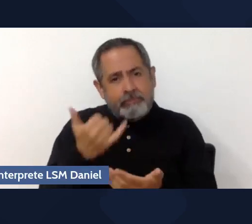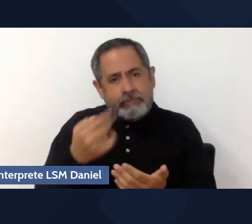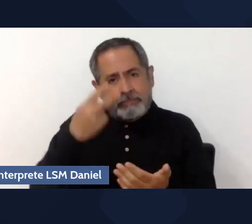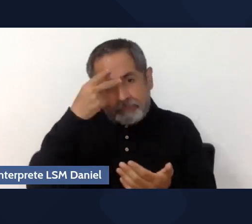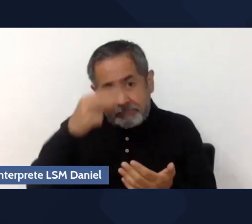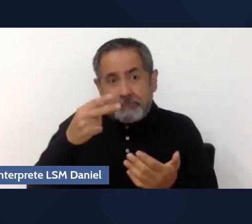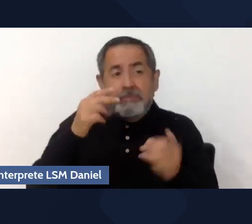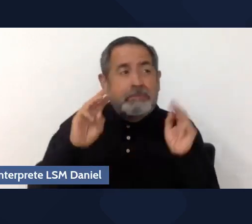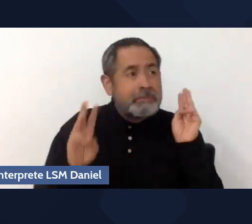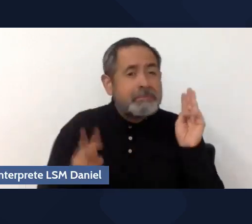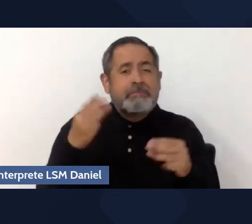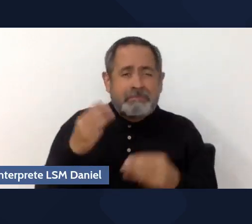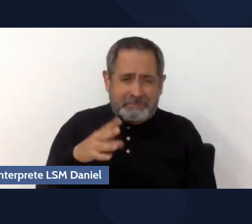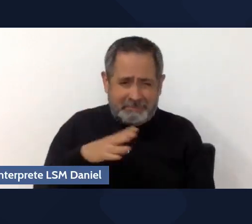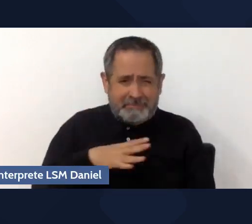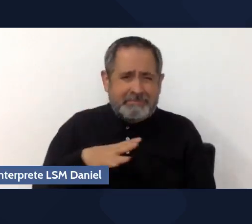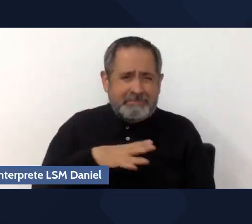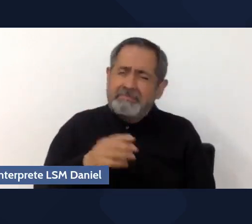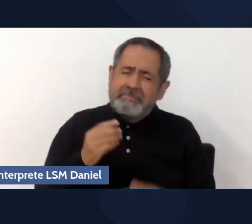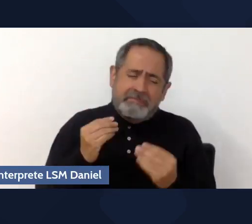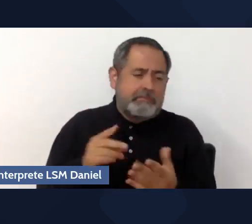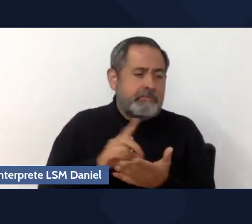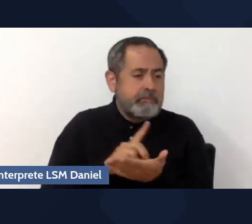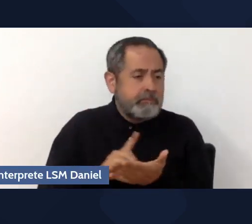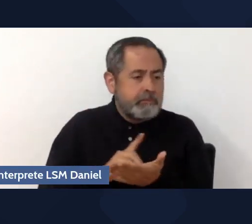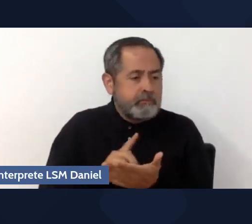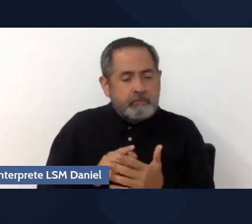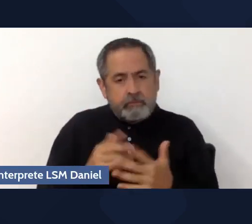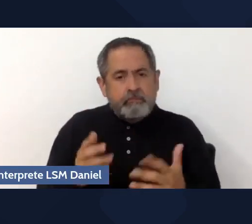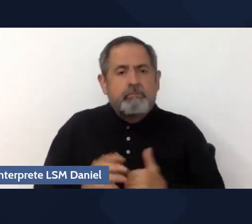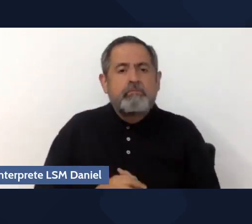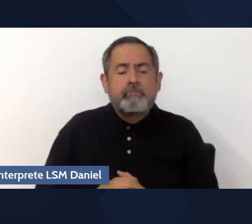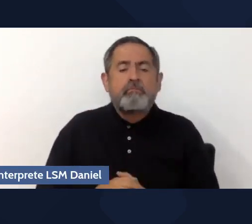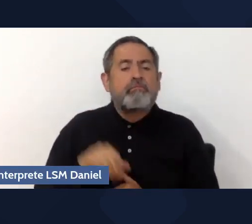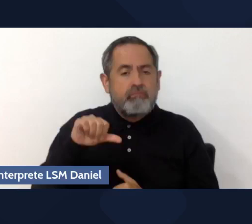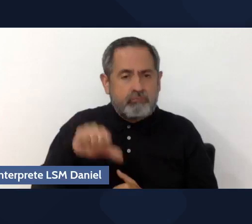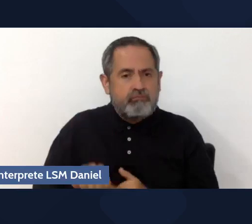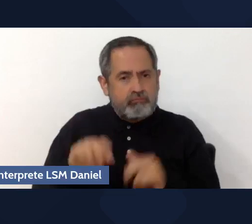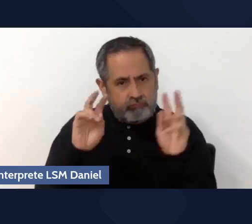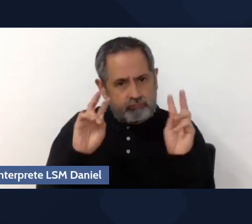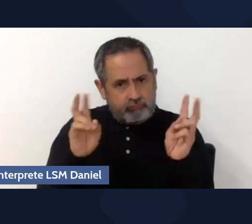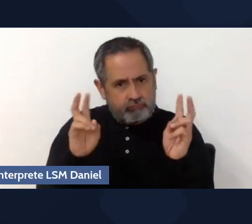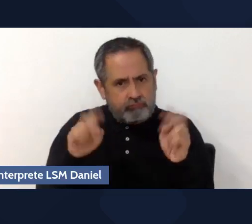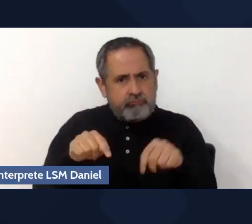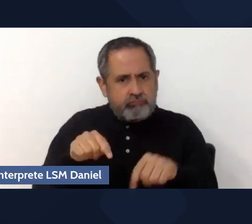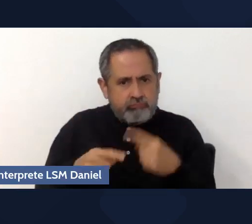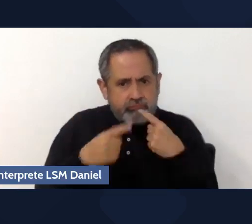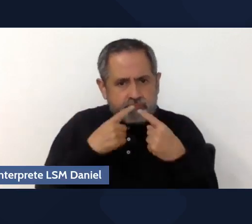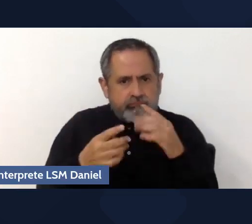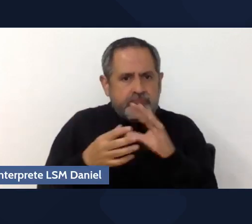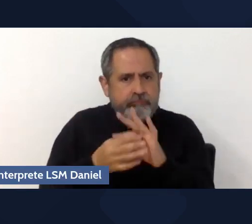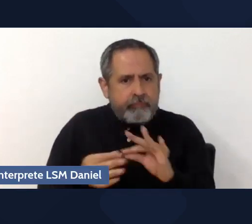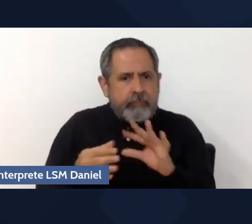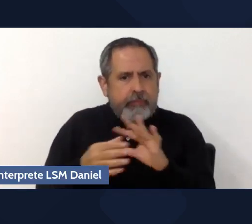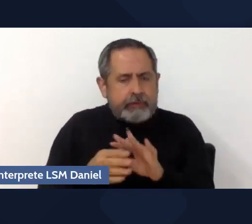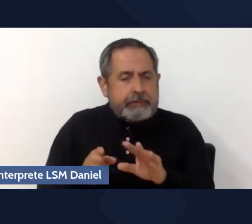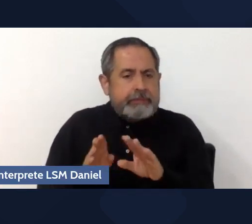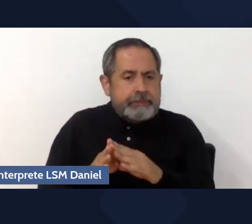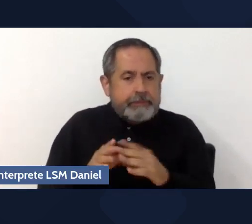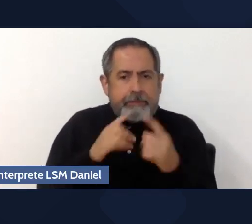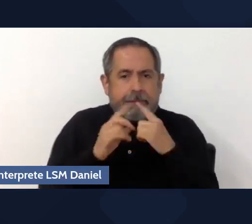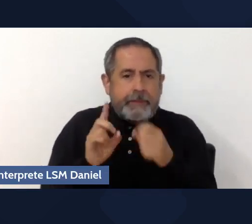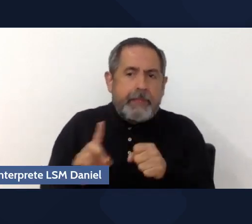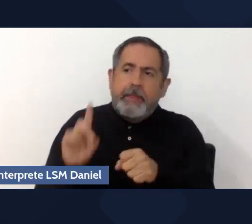entero. Entonces, pues, bueno, el hablar de este tema justo en esta conmemoración del Día